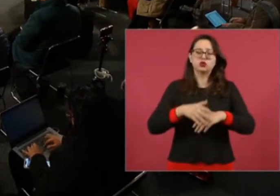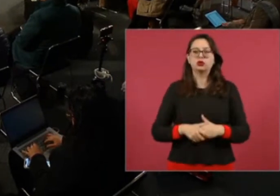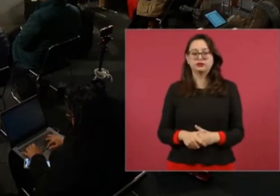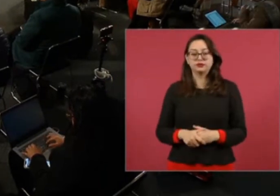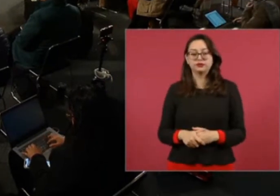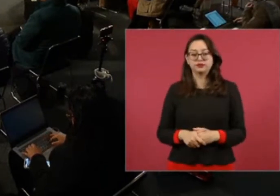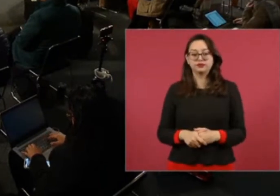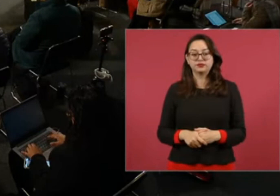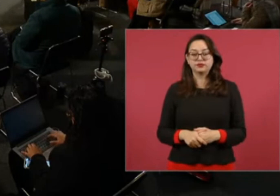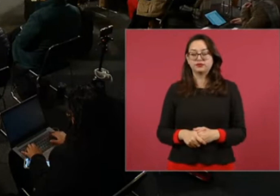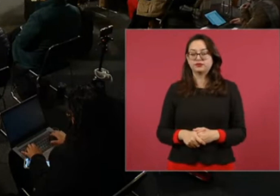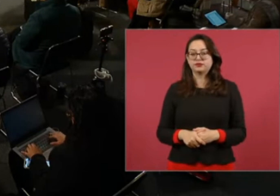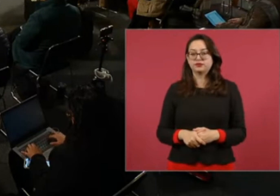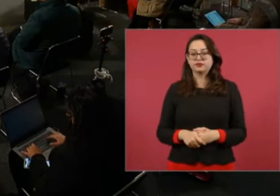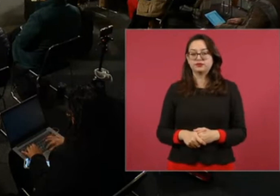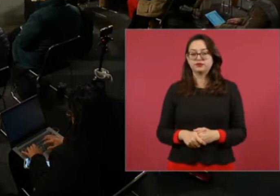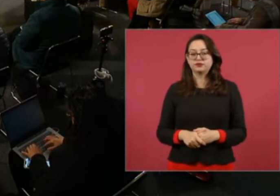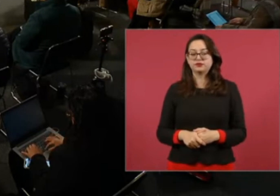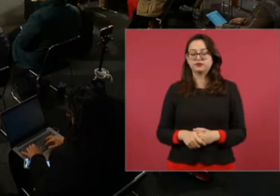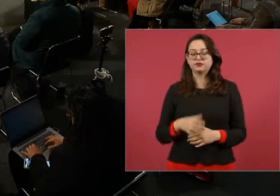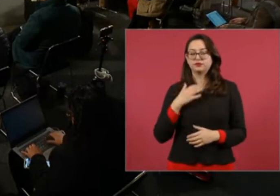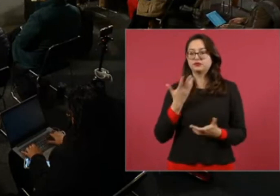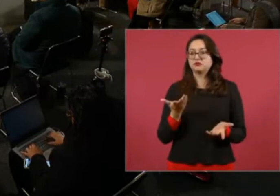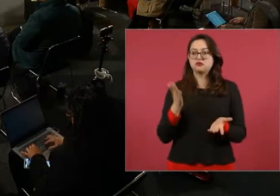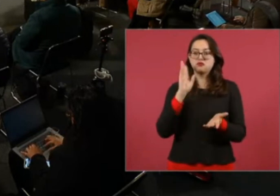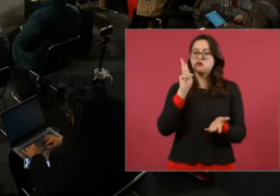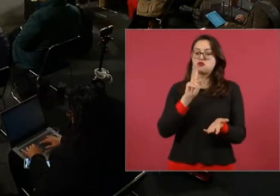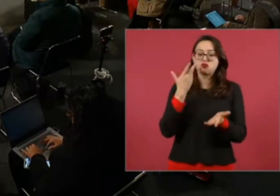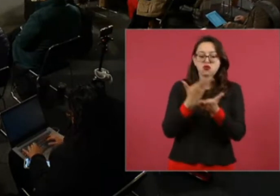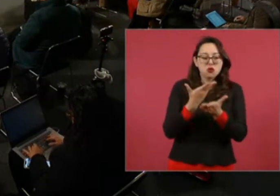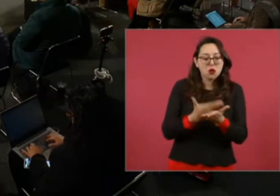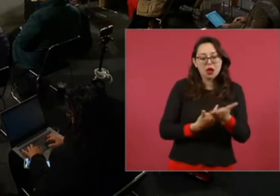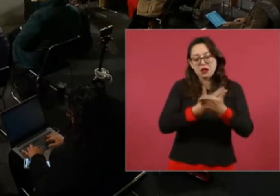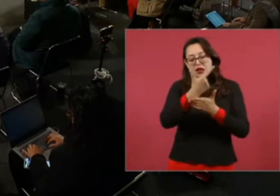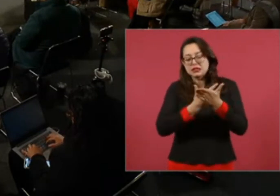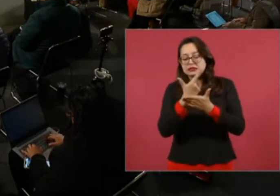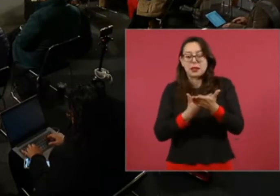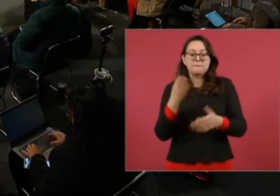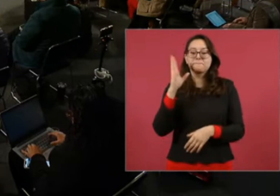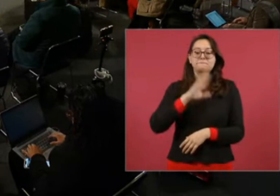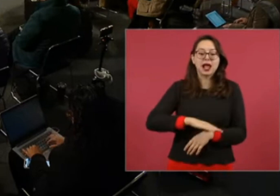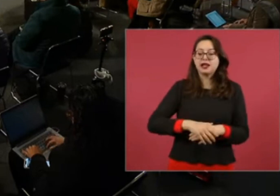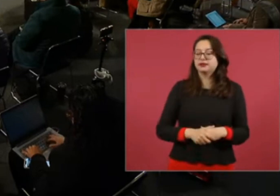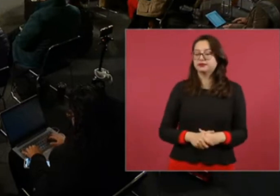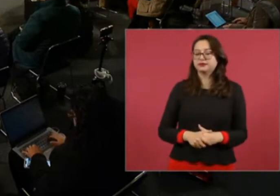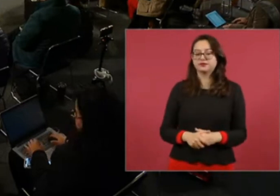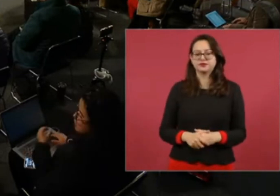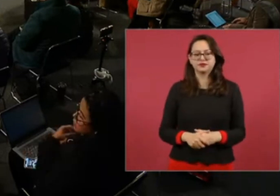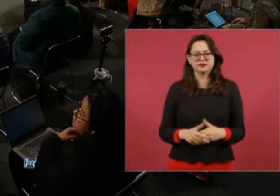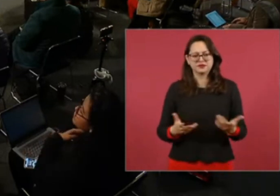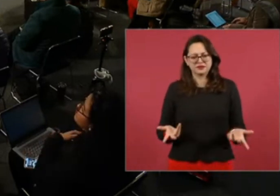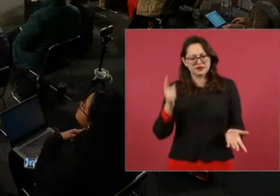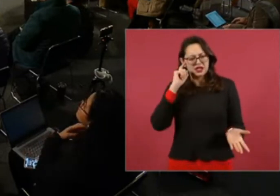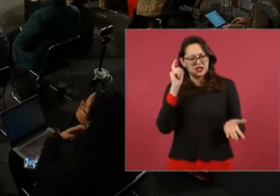o que estaban gastando en sus precampañas y no comprobaban. Estamos hablando, creo que de